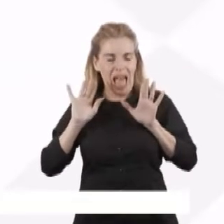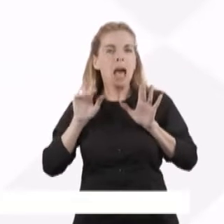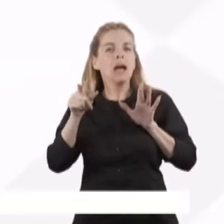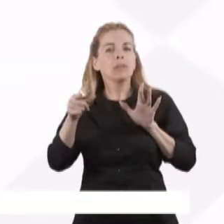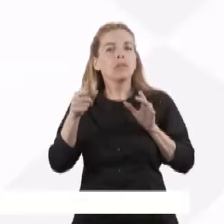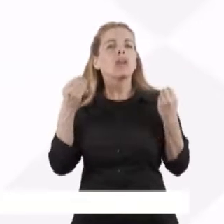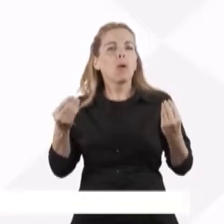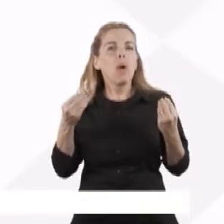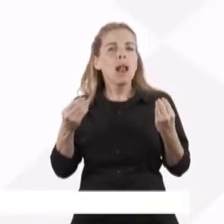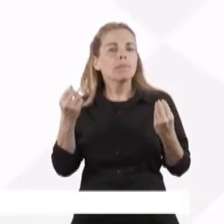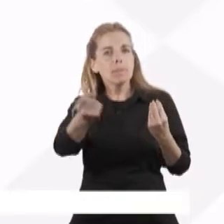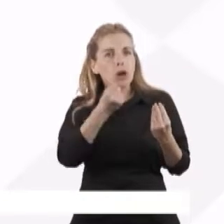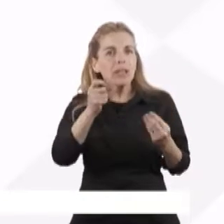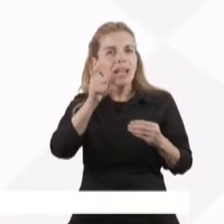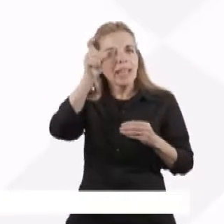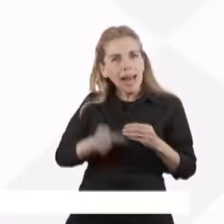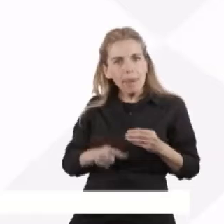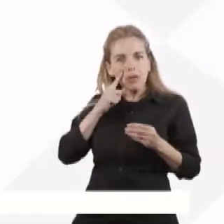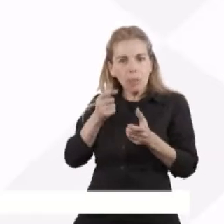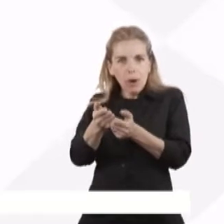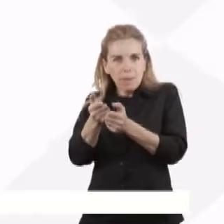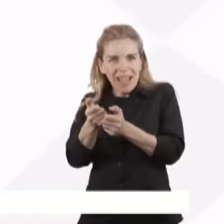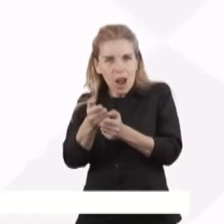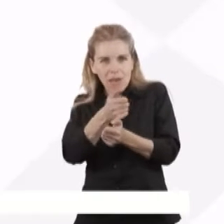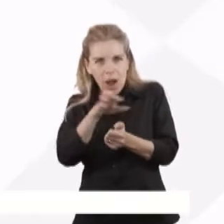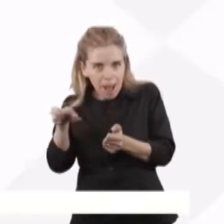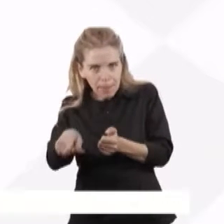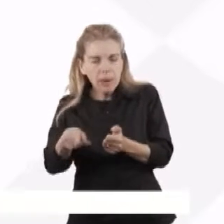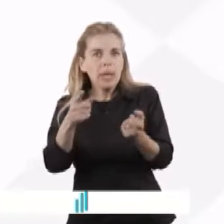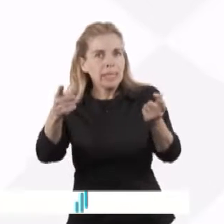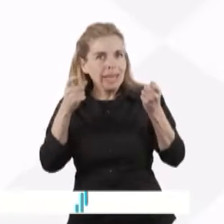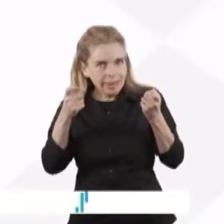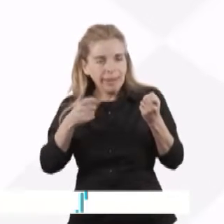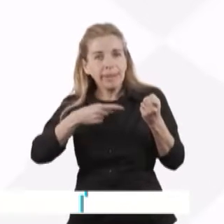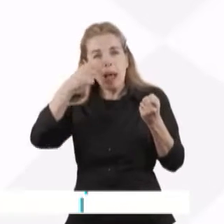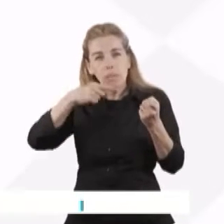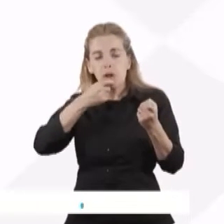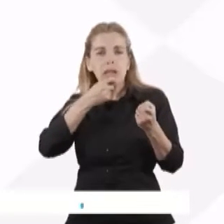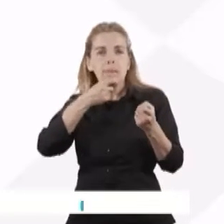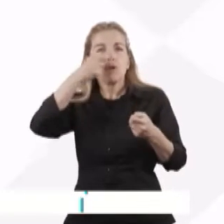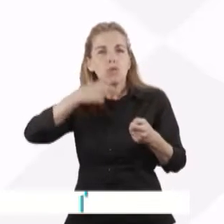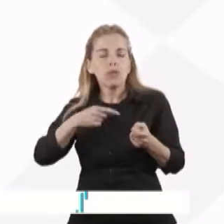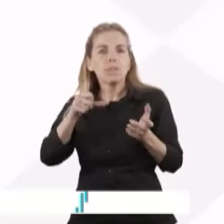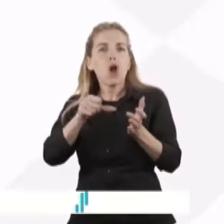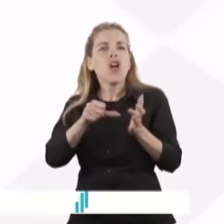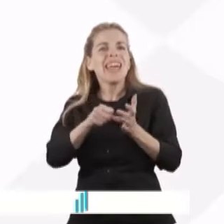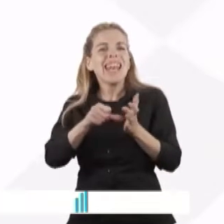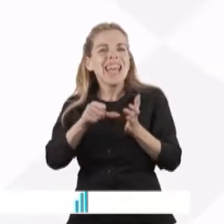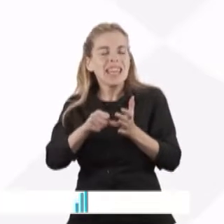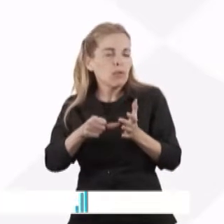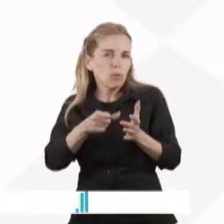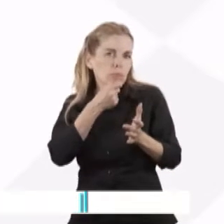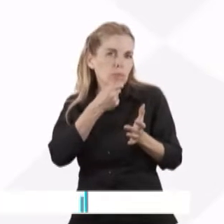que las personas tienen que tener para que la carga sea efectiva y completa, el último ejemplar del DNI de quien solicite,